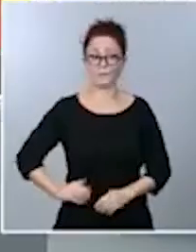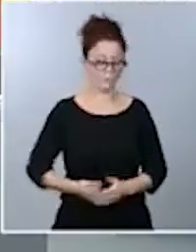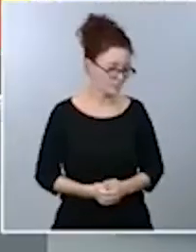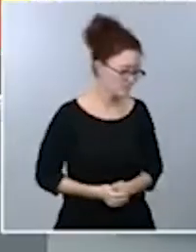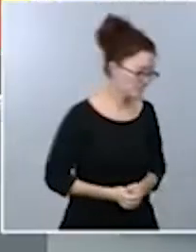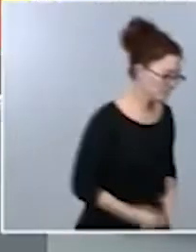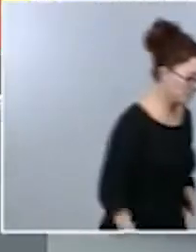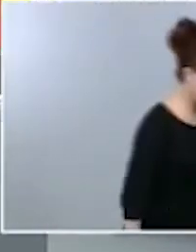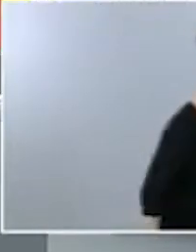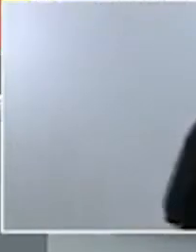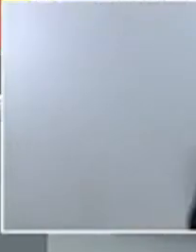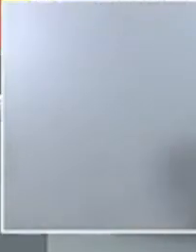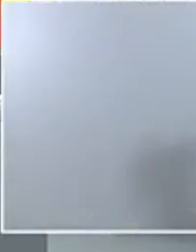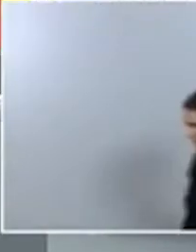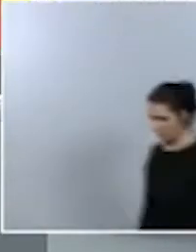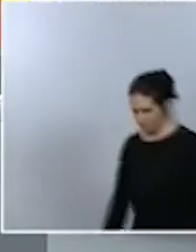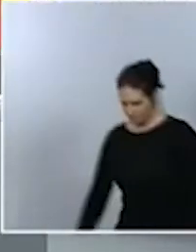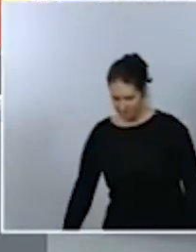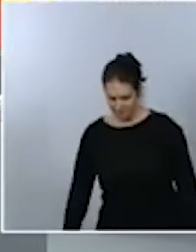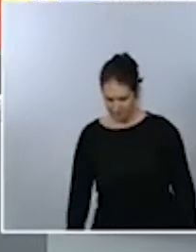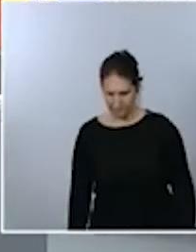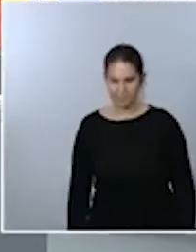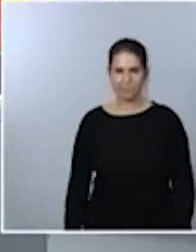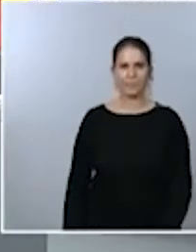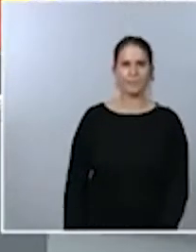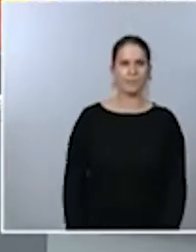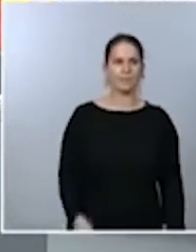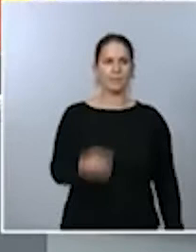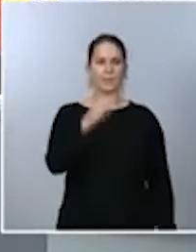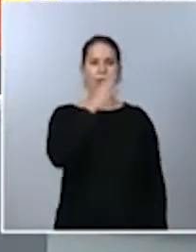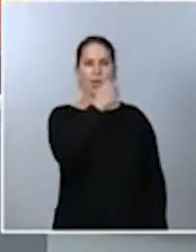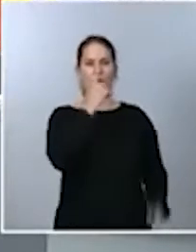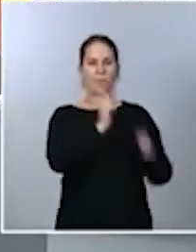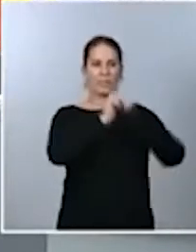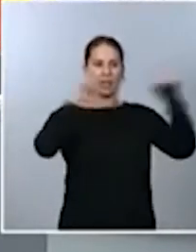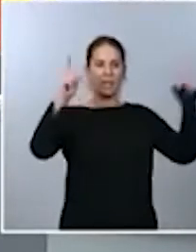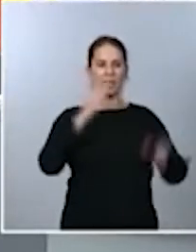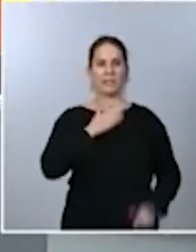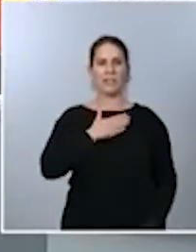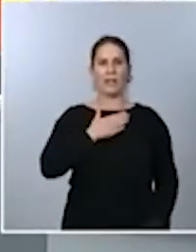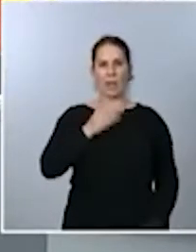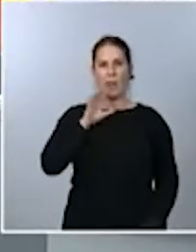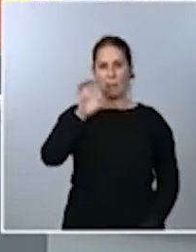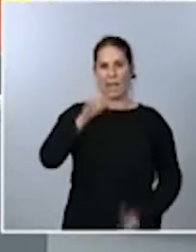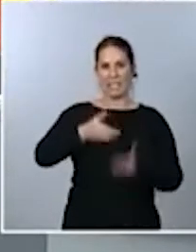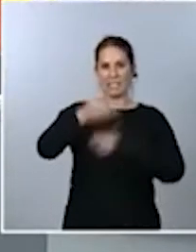Tenemos en pantalla a Carlos Cue, del país. Buenas tardes, Carlos.